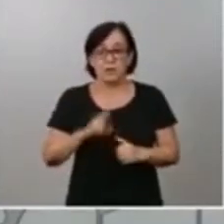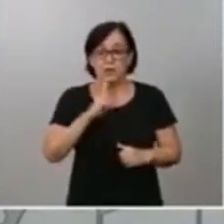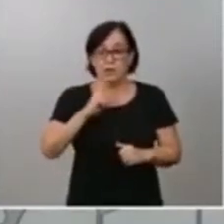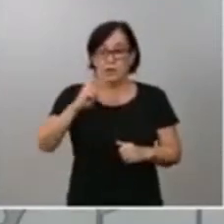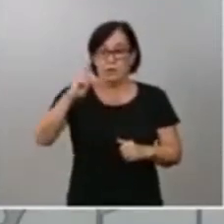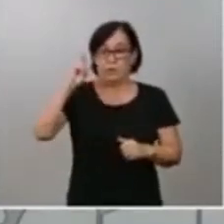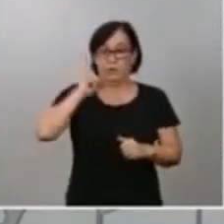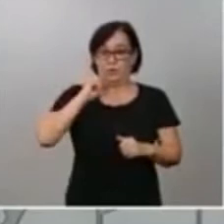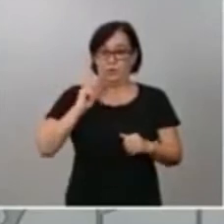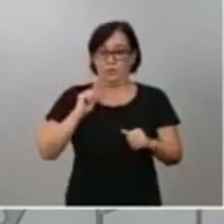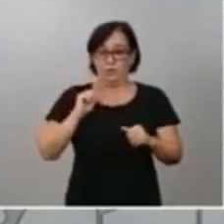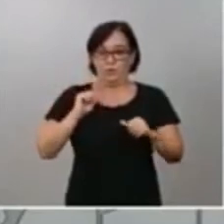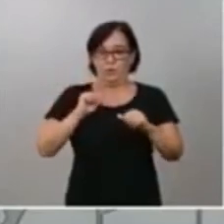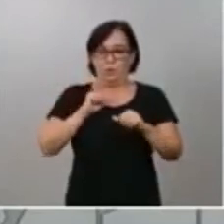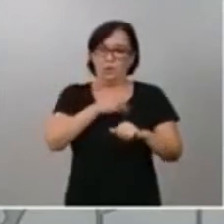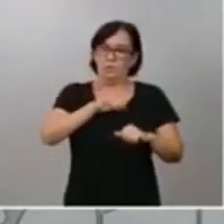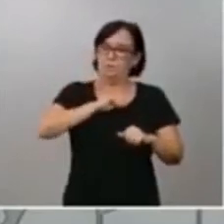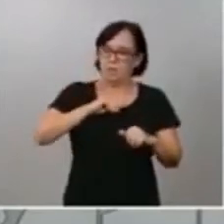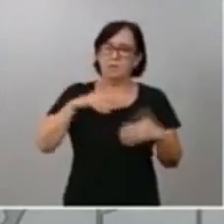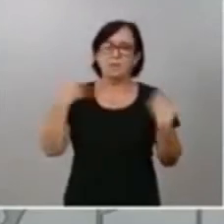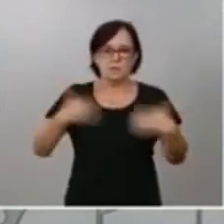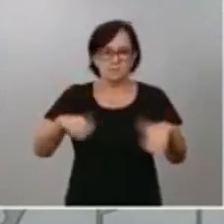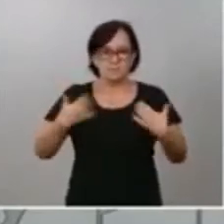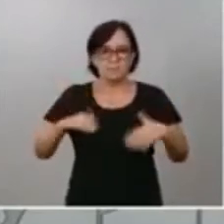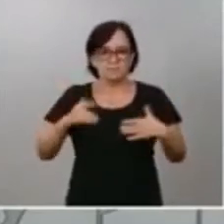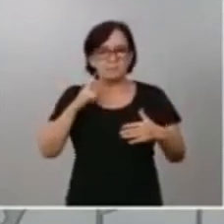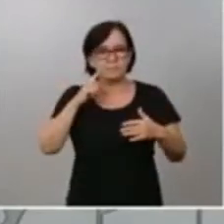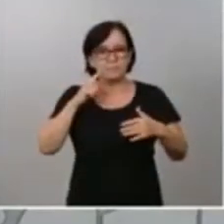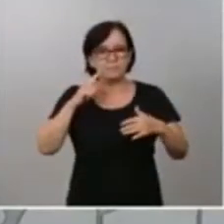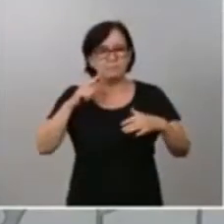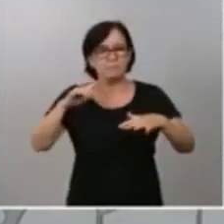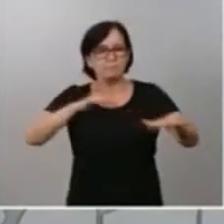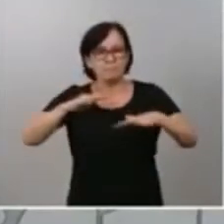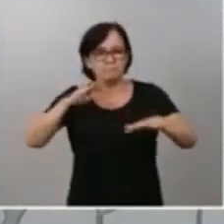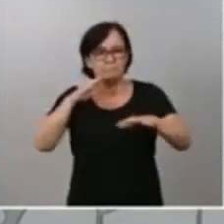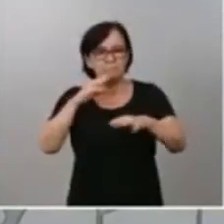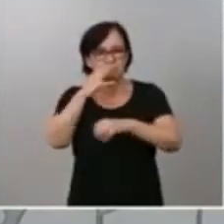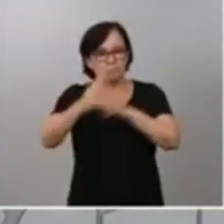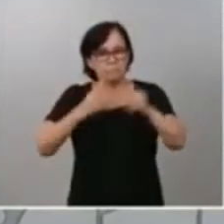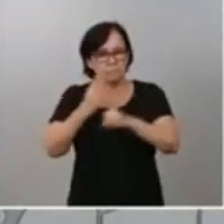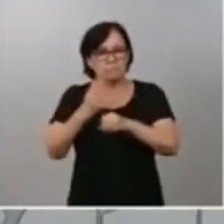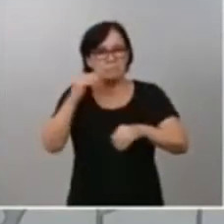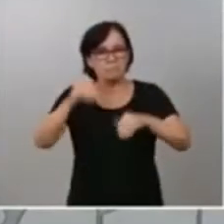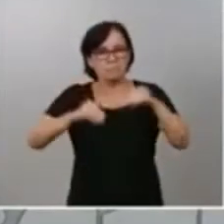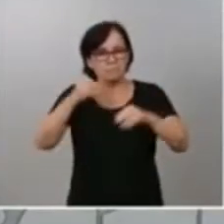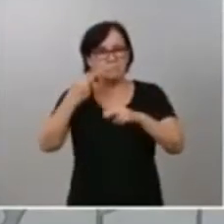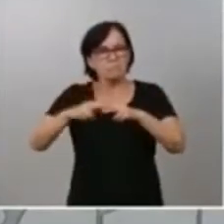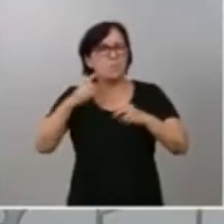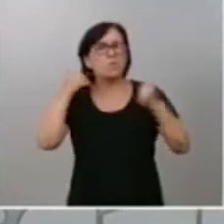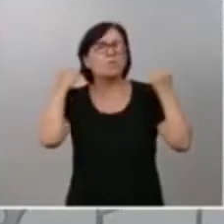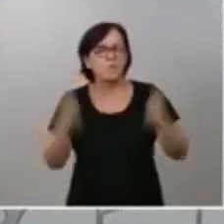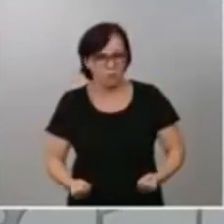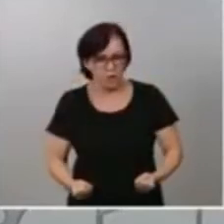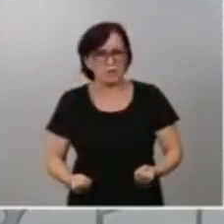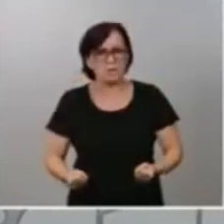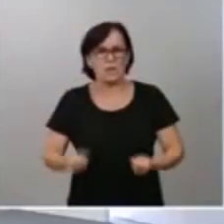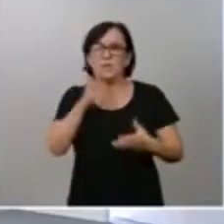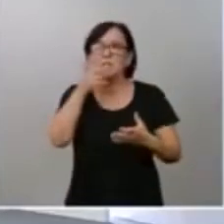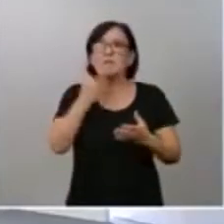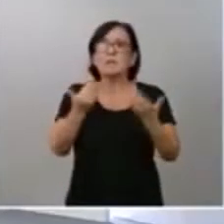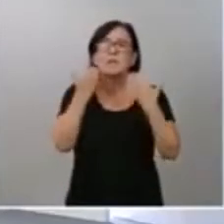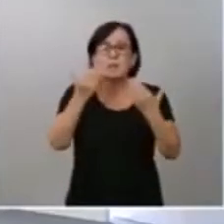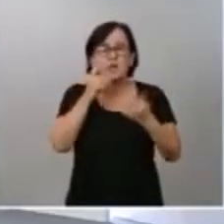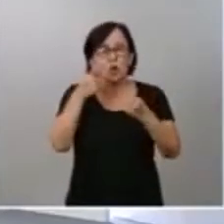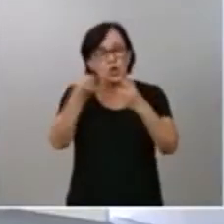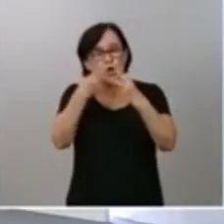ha vivido una actividad legislativa especialmente intensa, muy intensa, fruto de dos hechos consecutivos. En